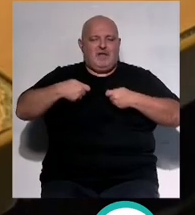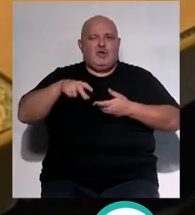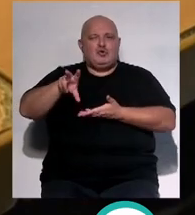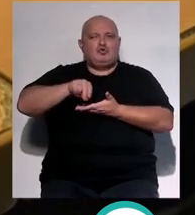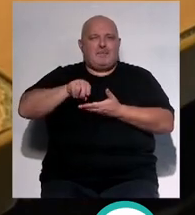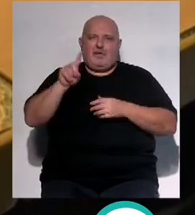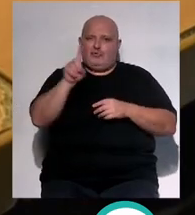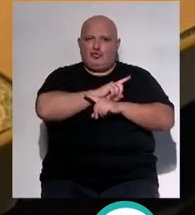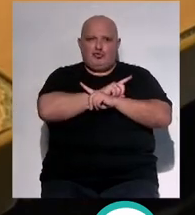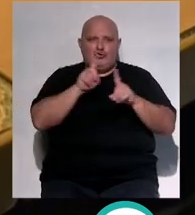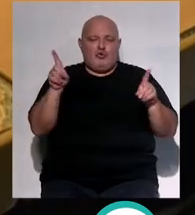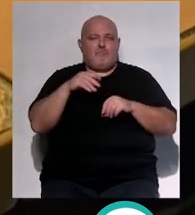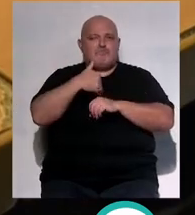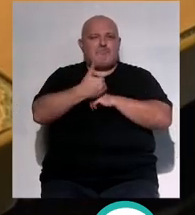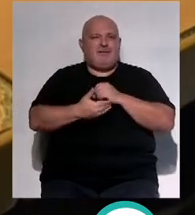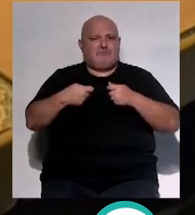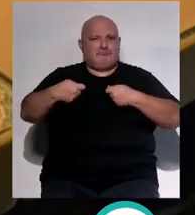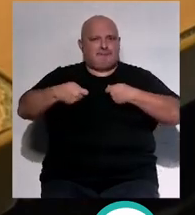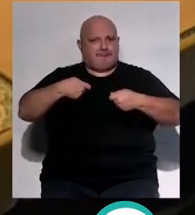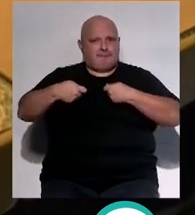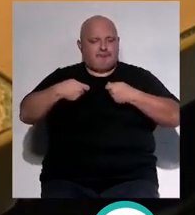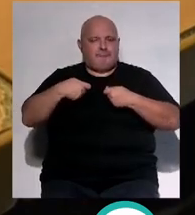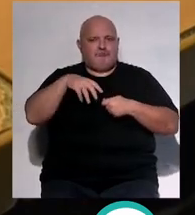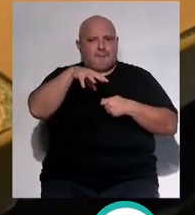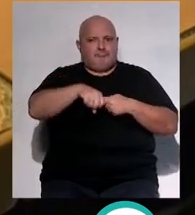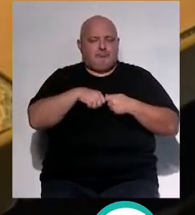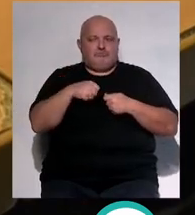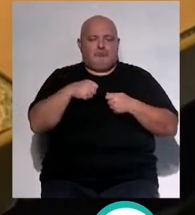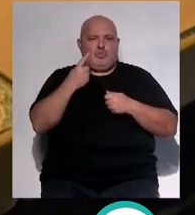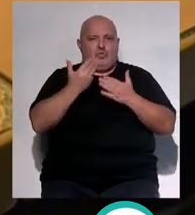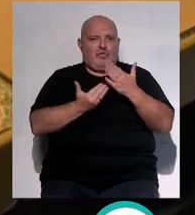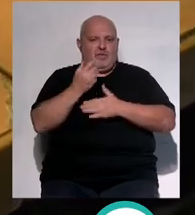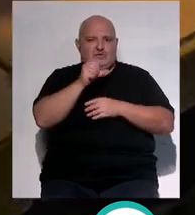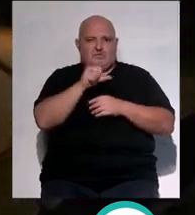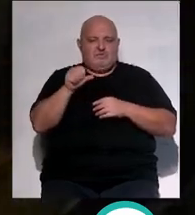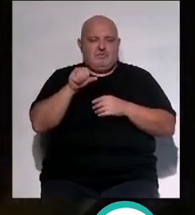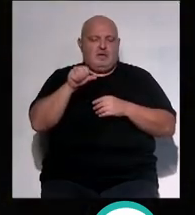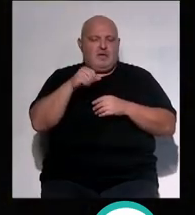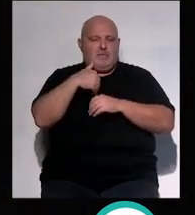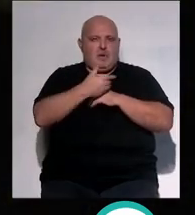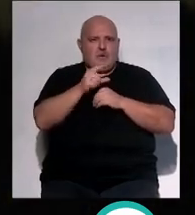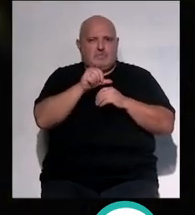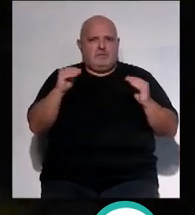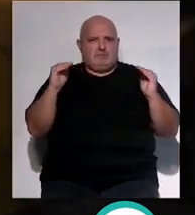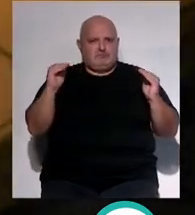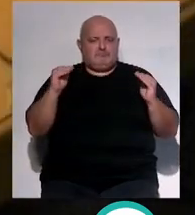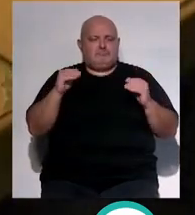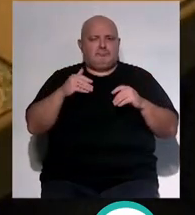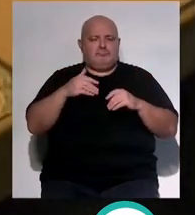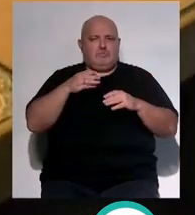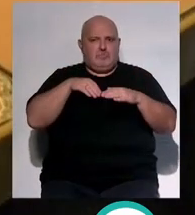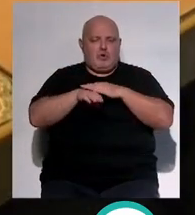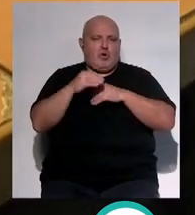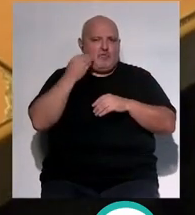de supermercado pan que compremos que te puedes comprar en un día de la semana compras el pan de toda la semana lo abres lo